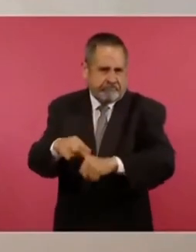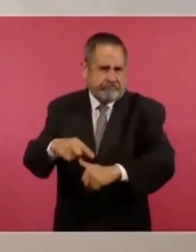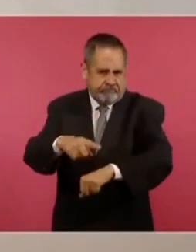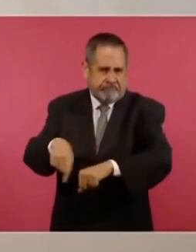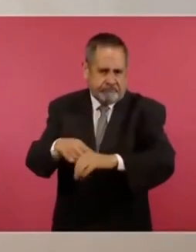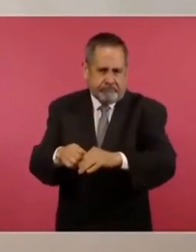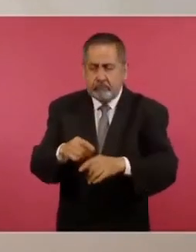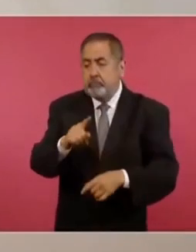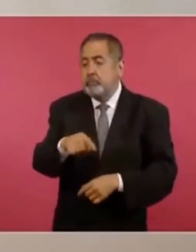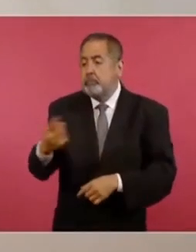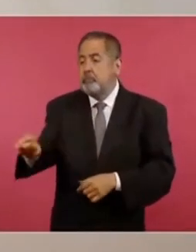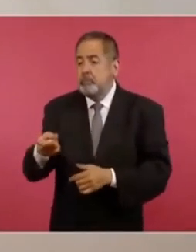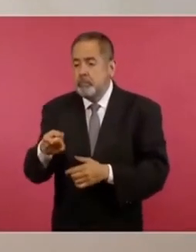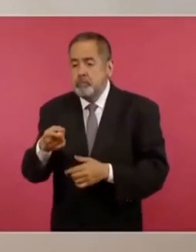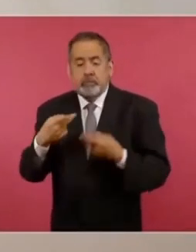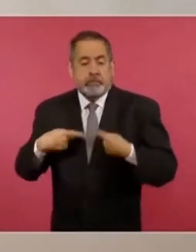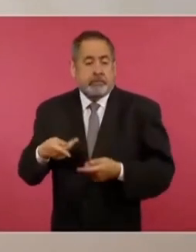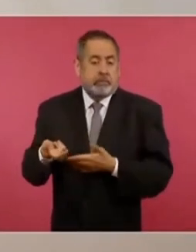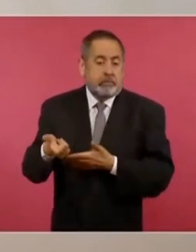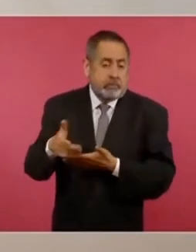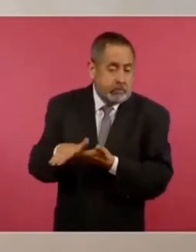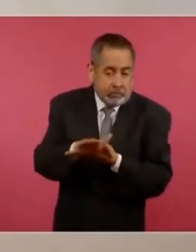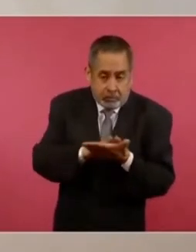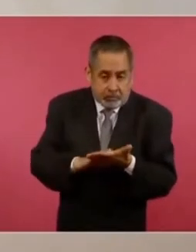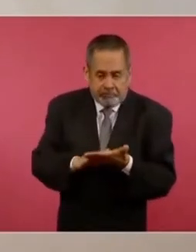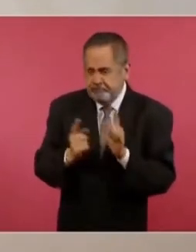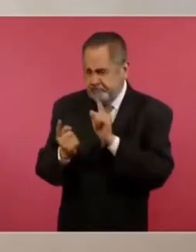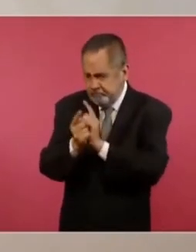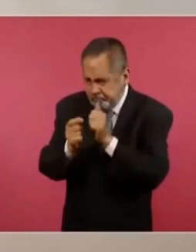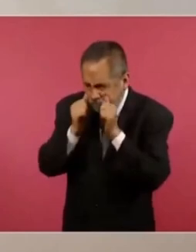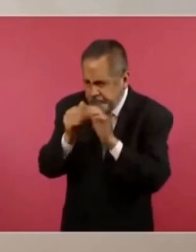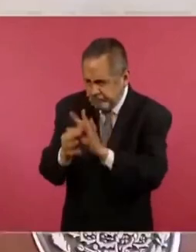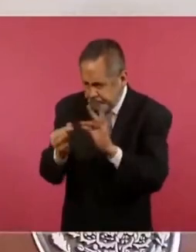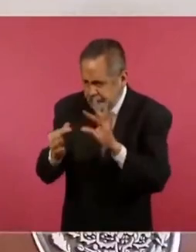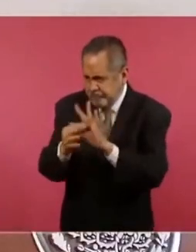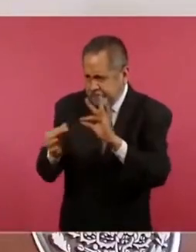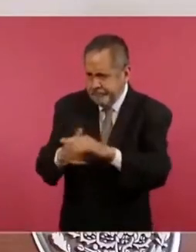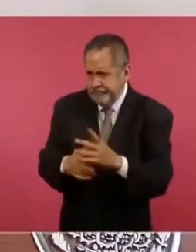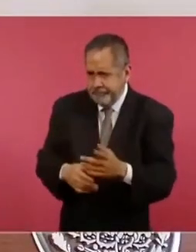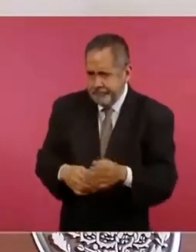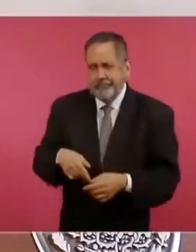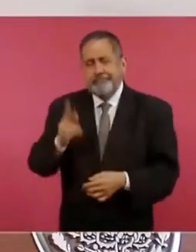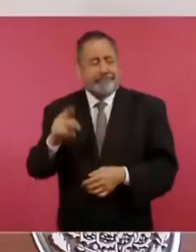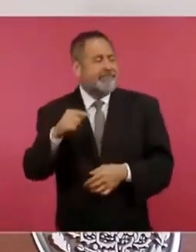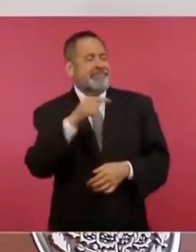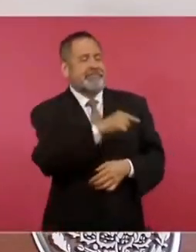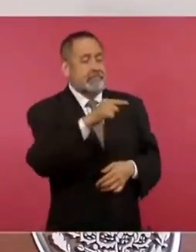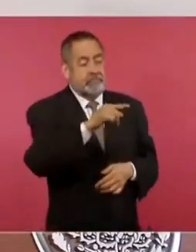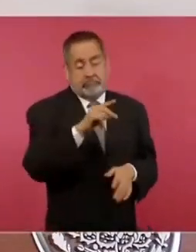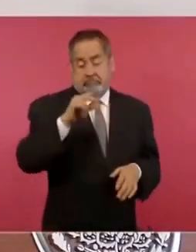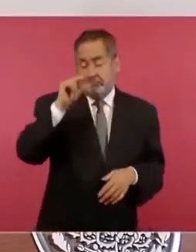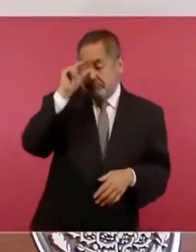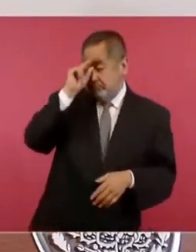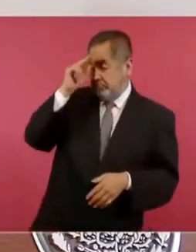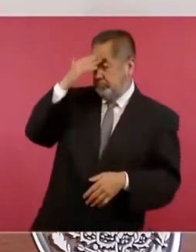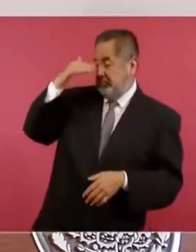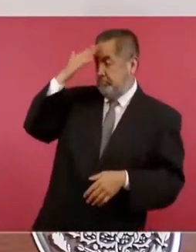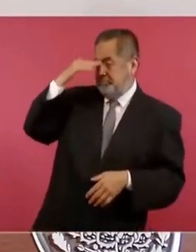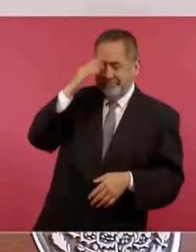gente humilde, dedícale tiempo. Pero estos avionos ya no,